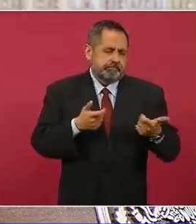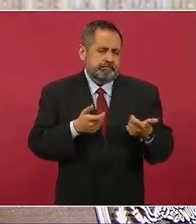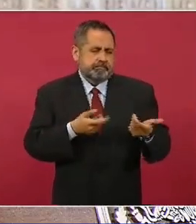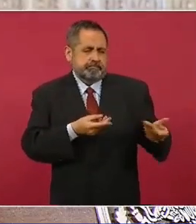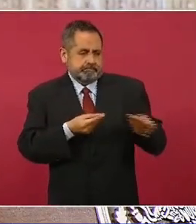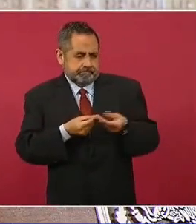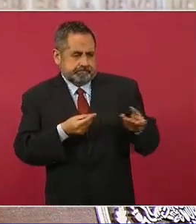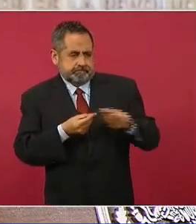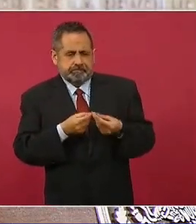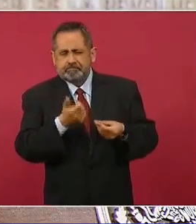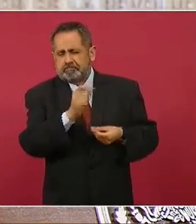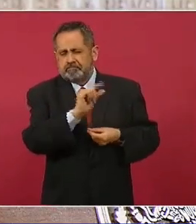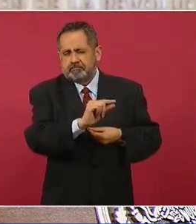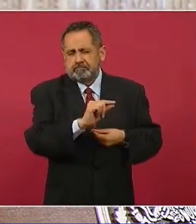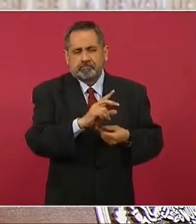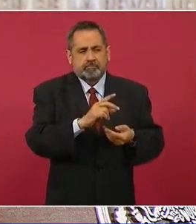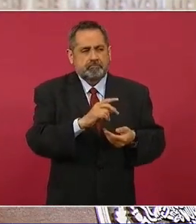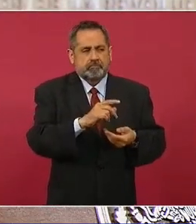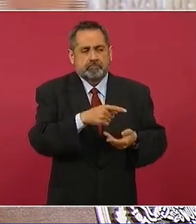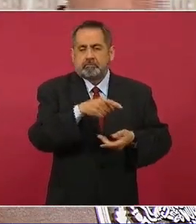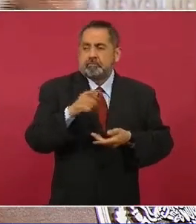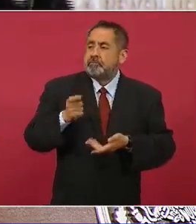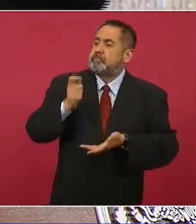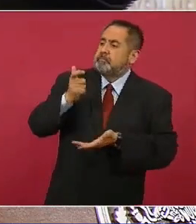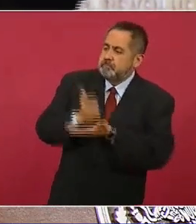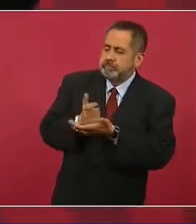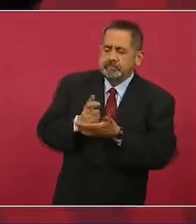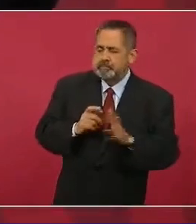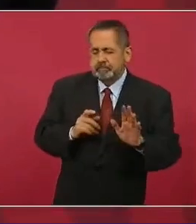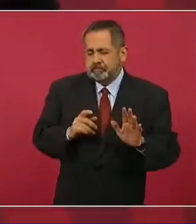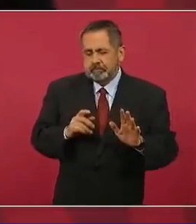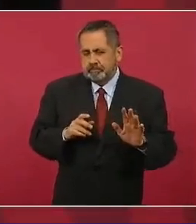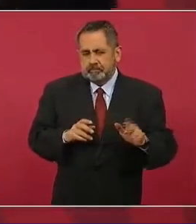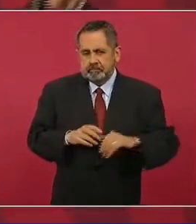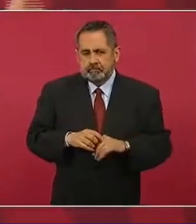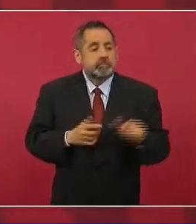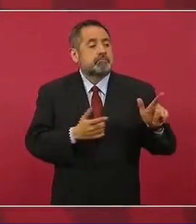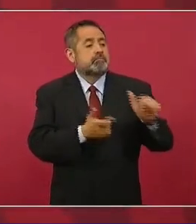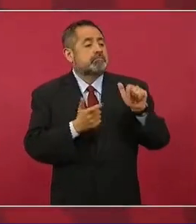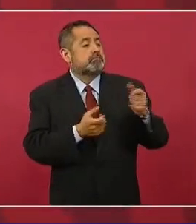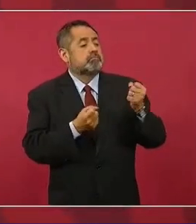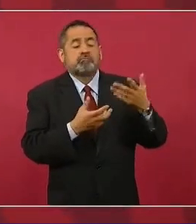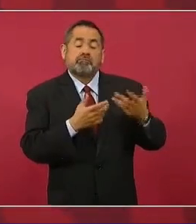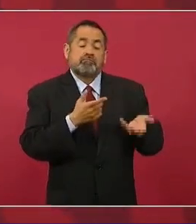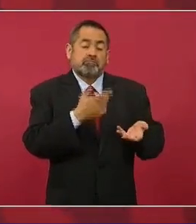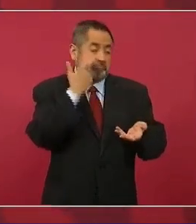porque tampoco se trata de cobrar mucho,